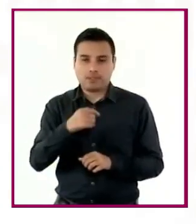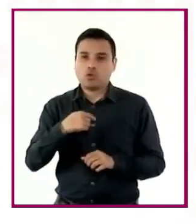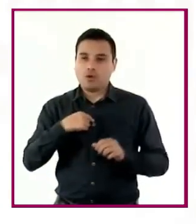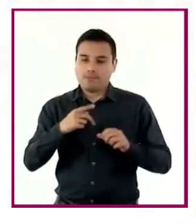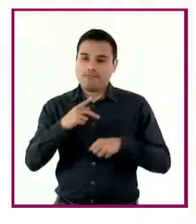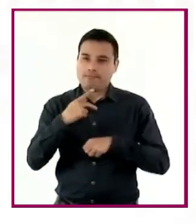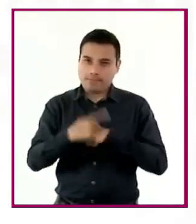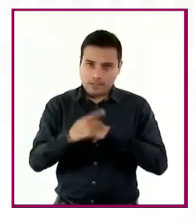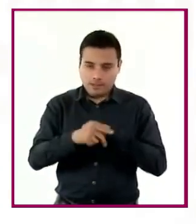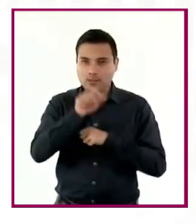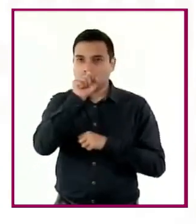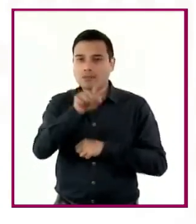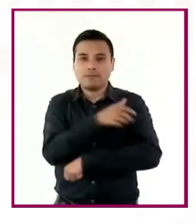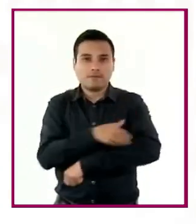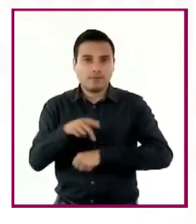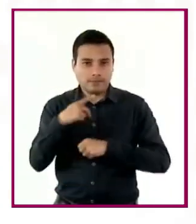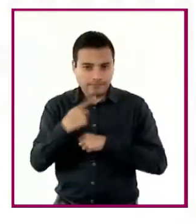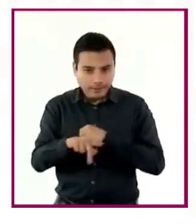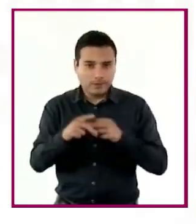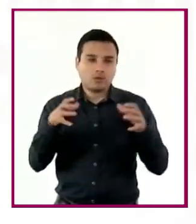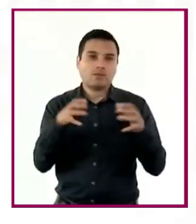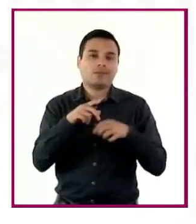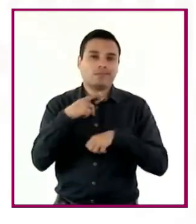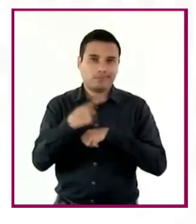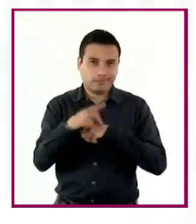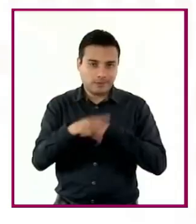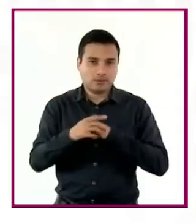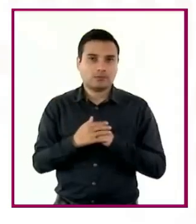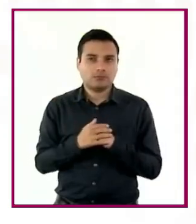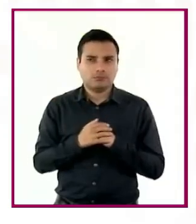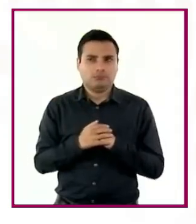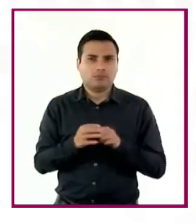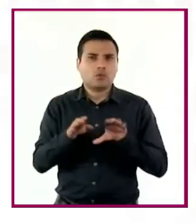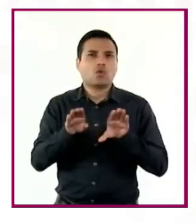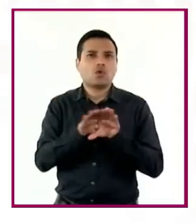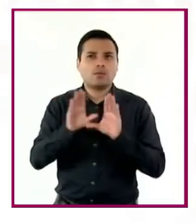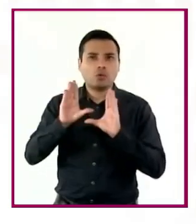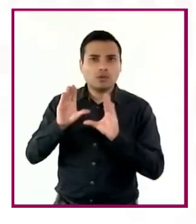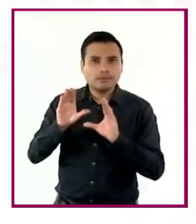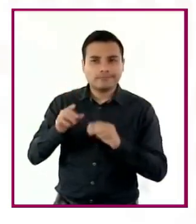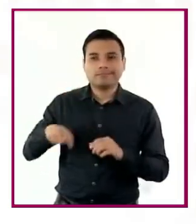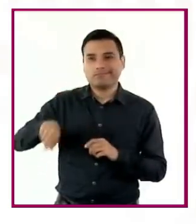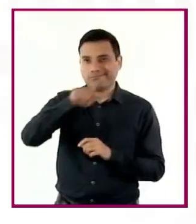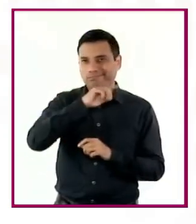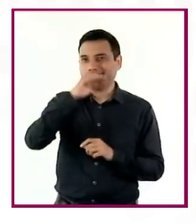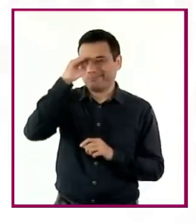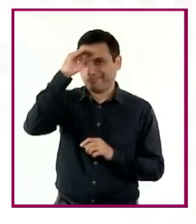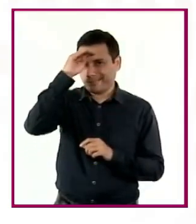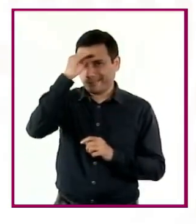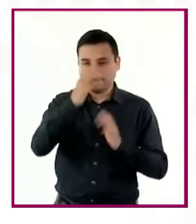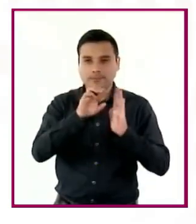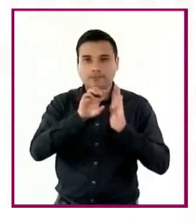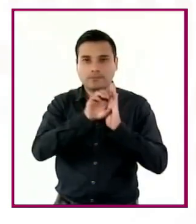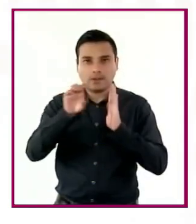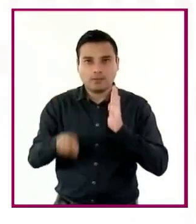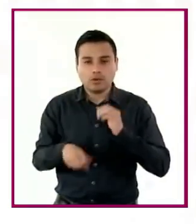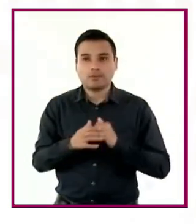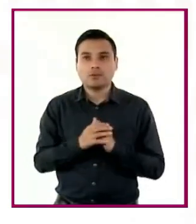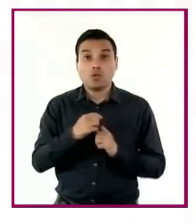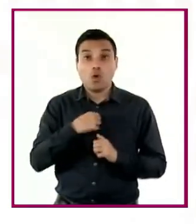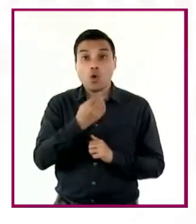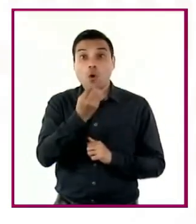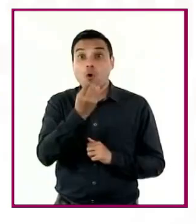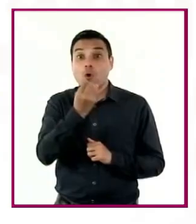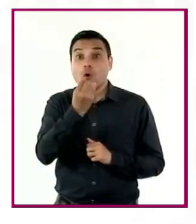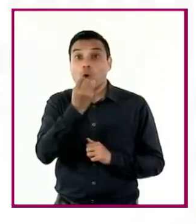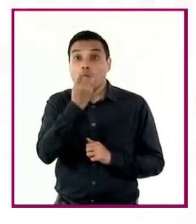lo comunitario. Para lograrlo, se les puede invitar a que reflexionen acerca de las consecuencias de una alimentación